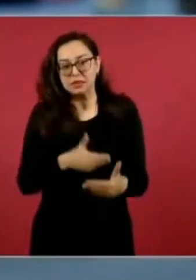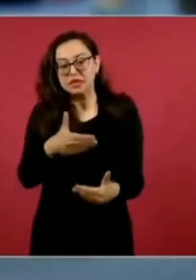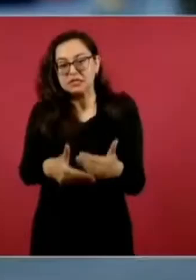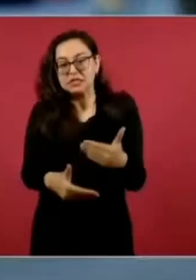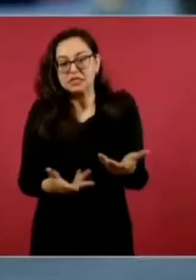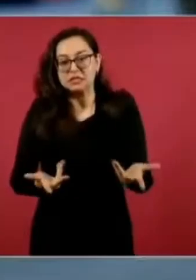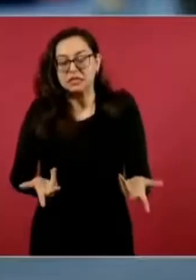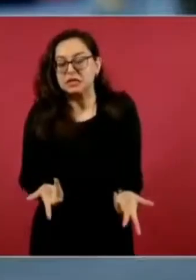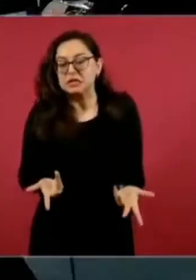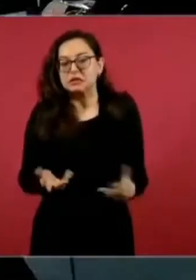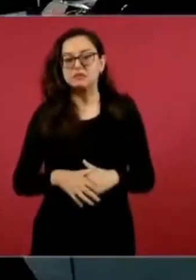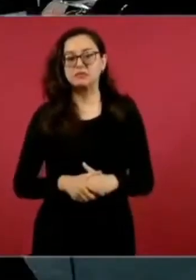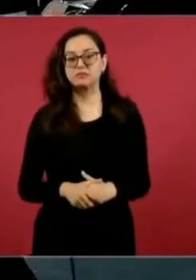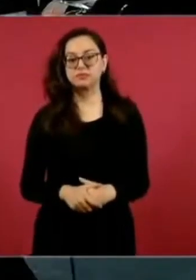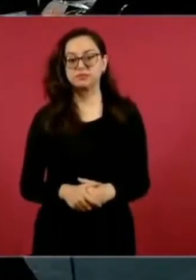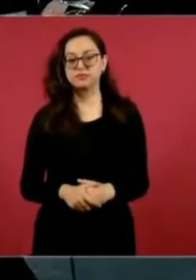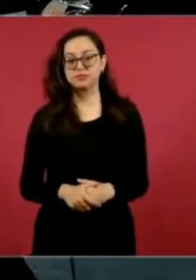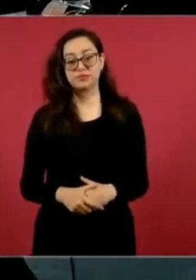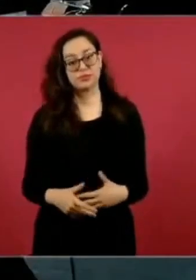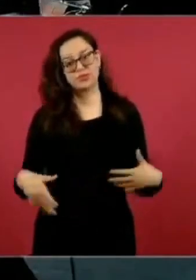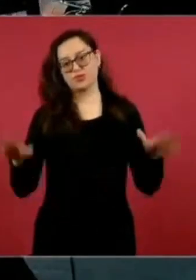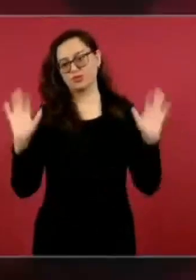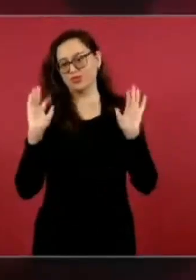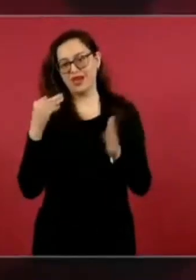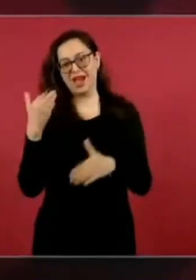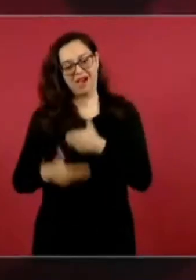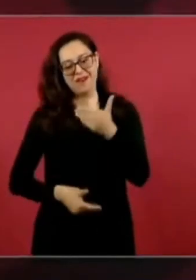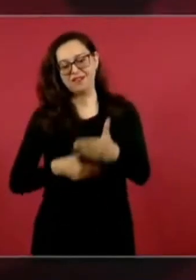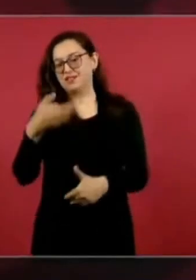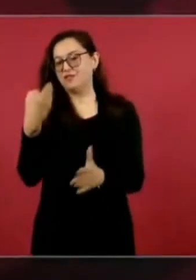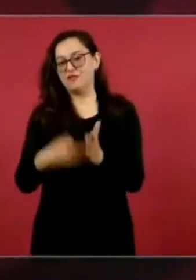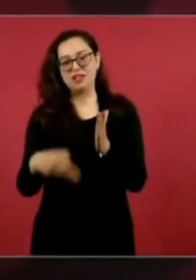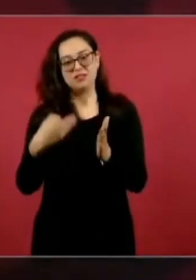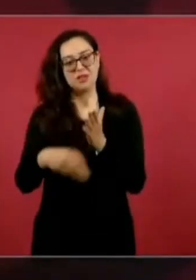No, pues hay que seguir avanzando en todo.